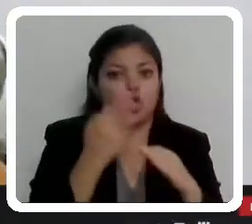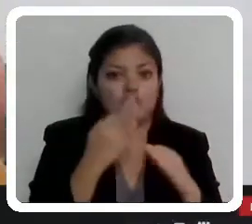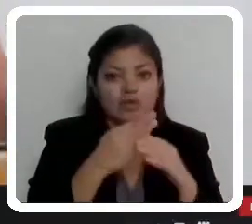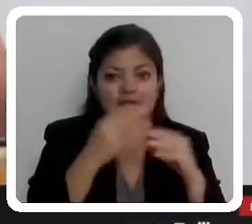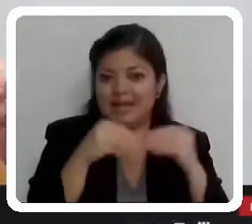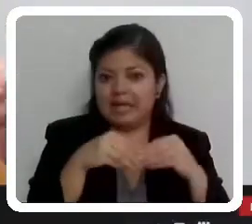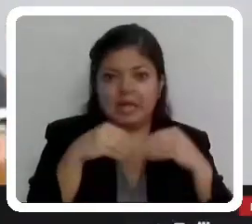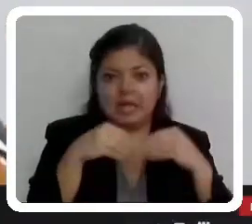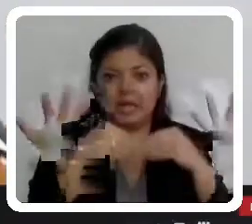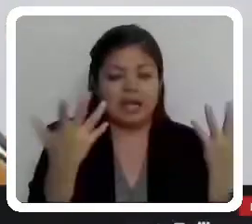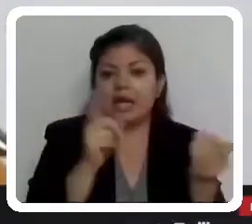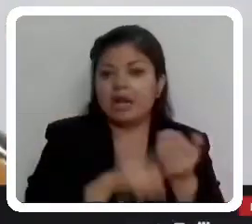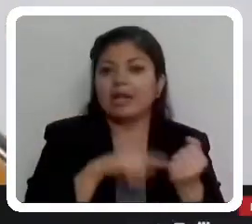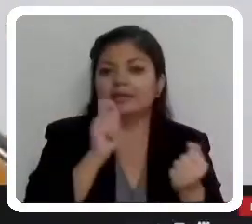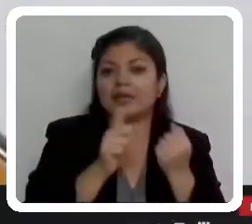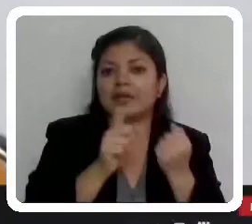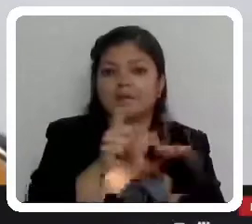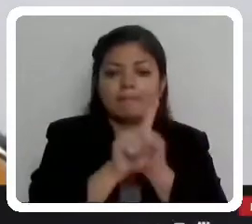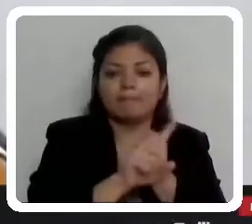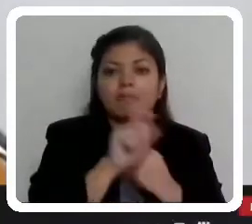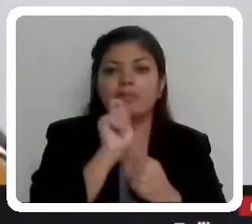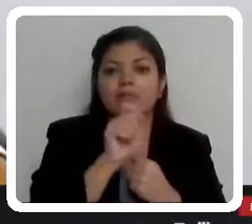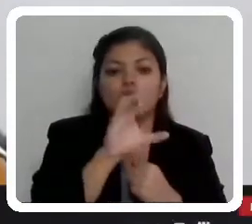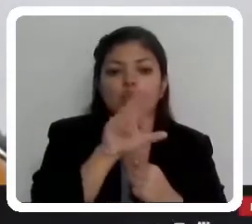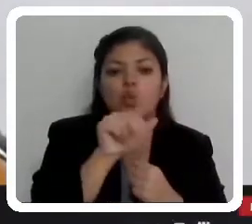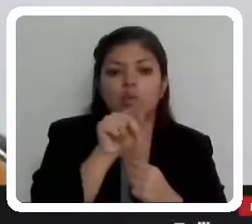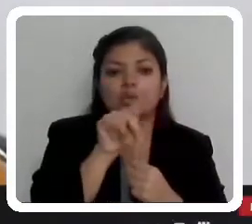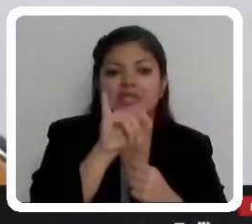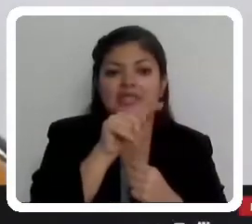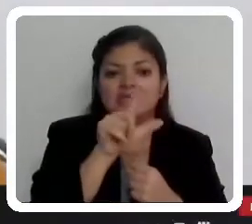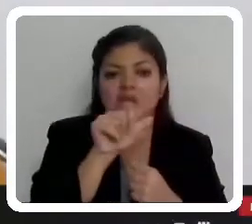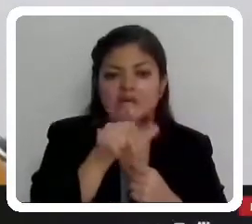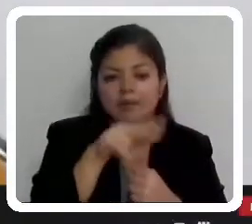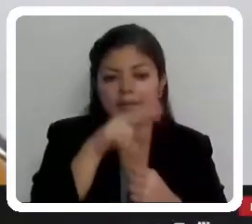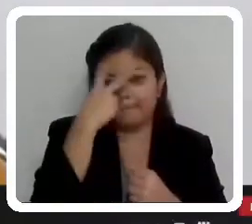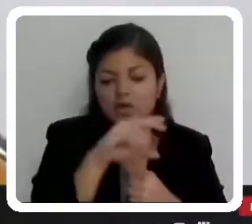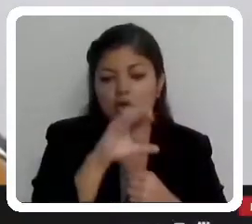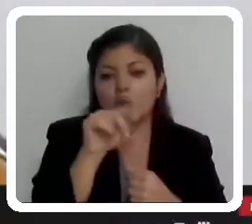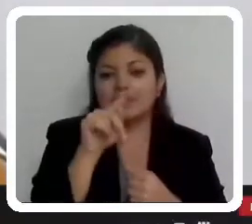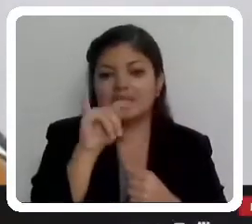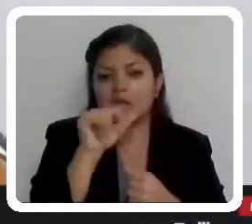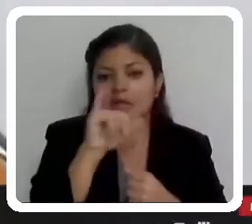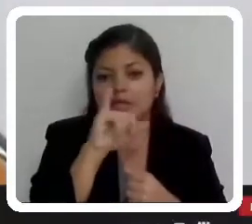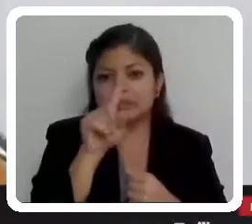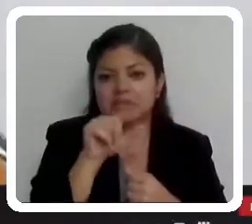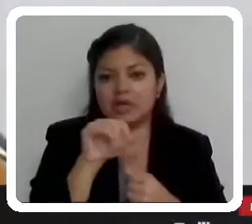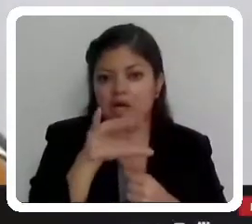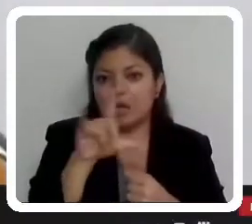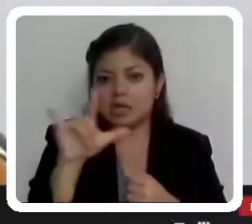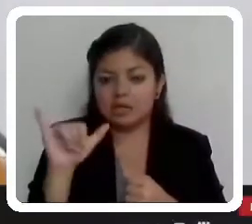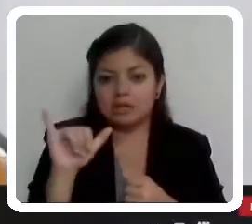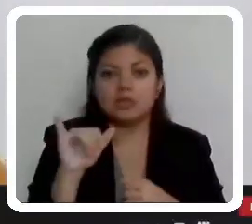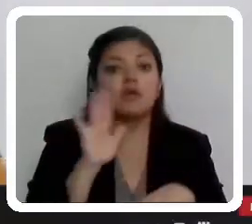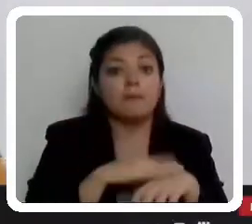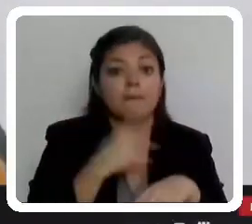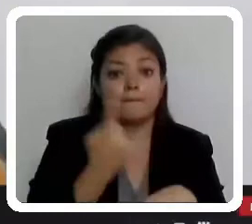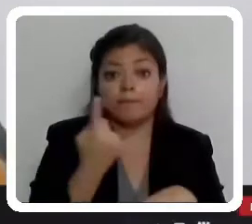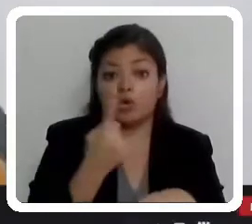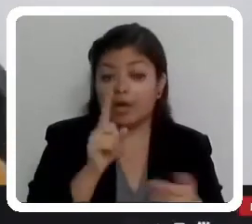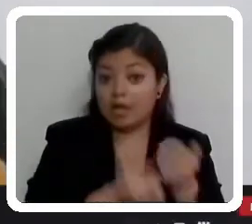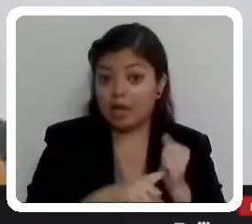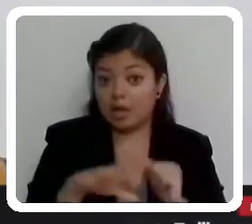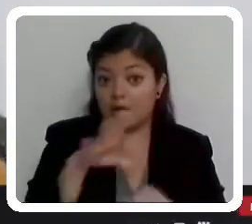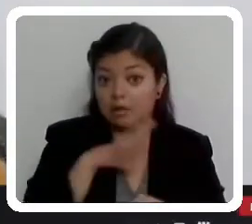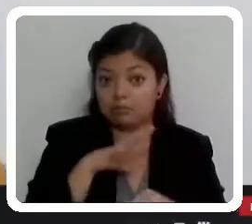partir del problema que tiene Coautitlán México y Coautitlán Iscala, sale porque si se da en esa manera